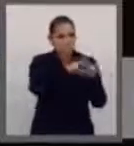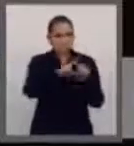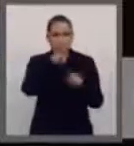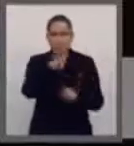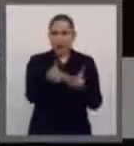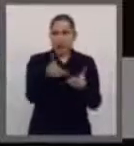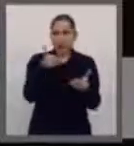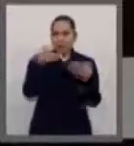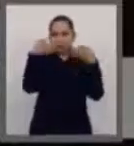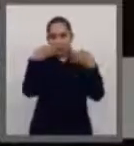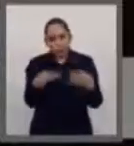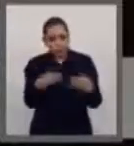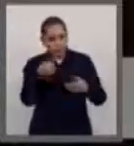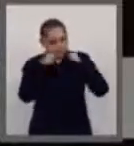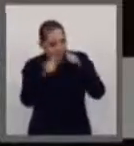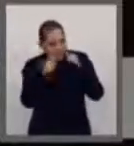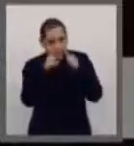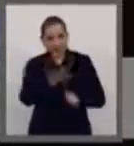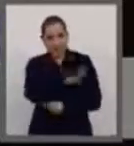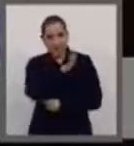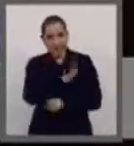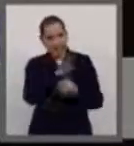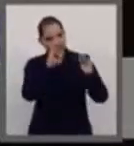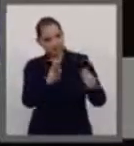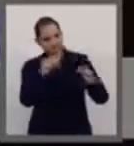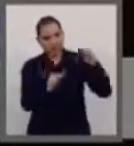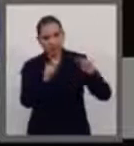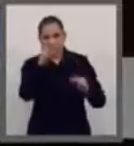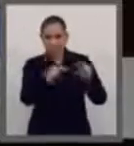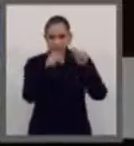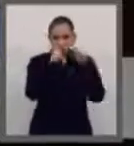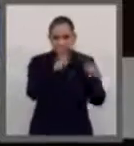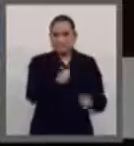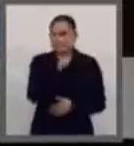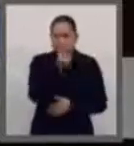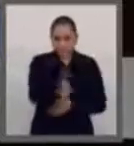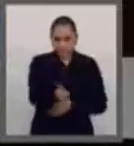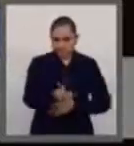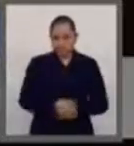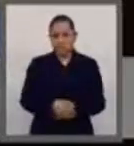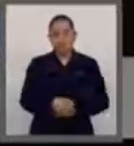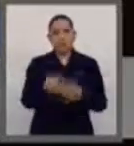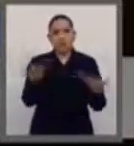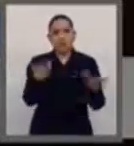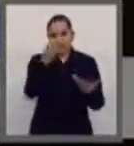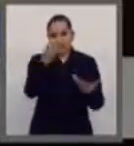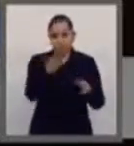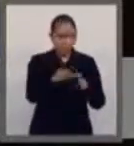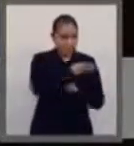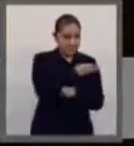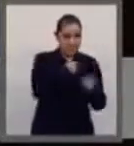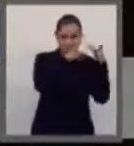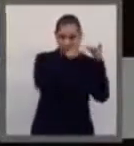y calidad. A pesar de todo, lo anterior en el proyecto